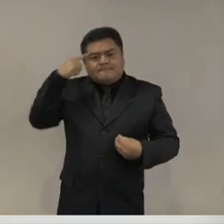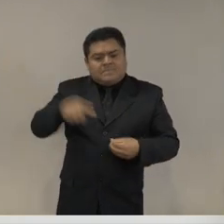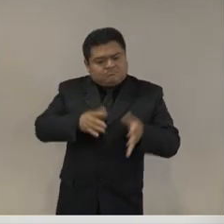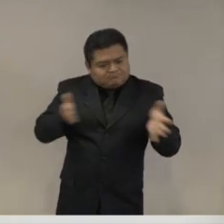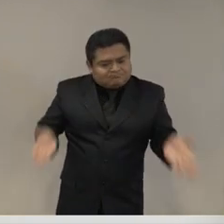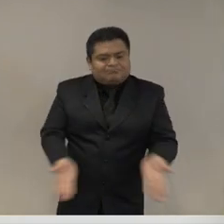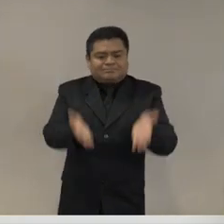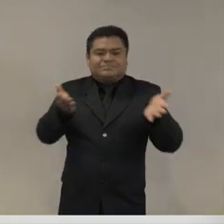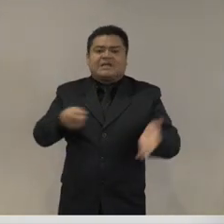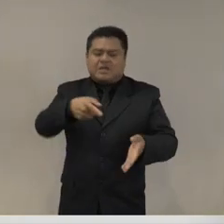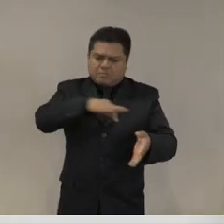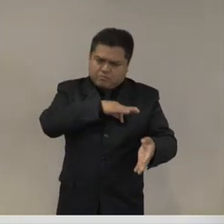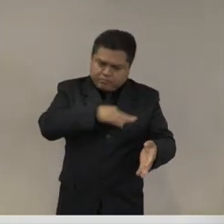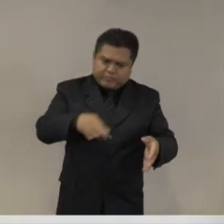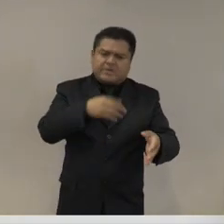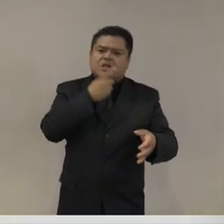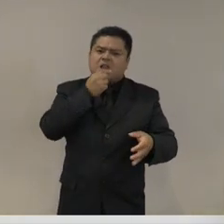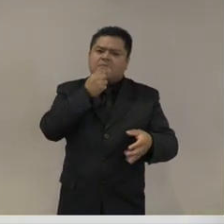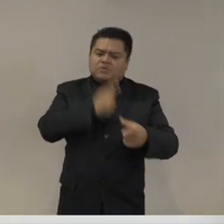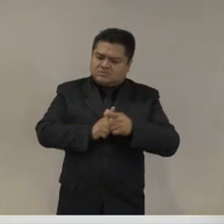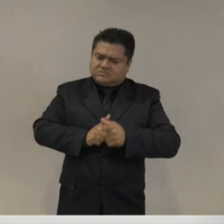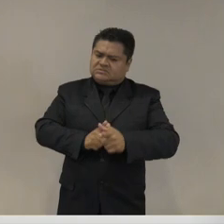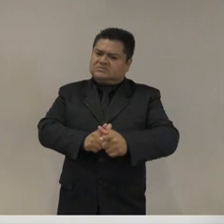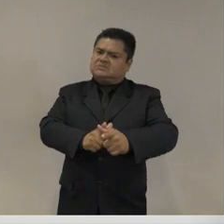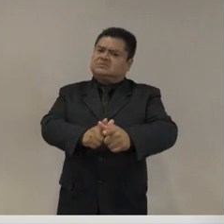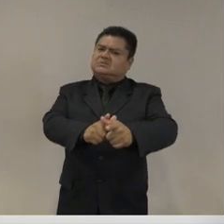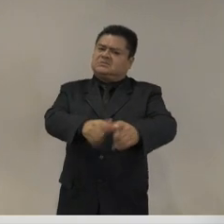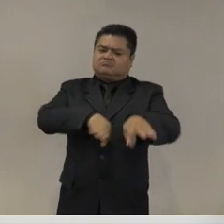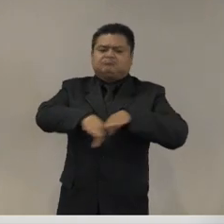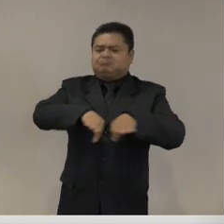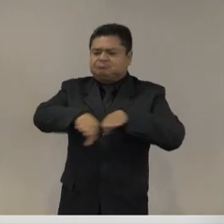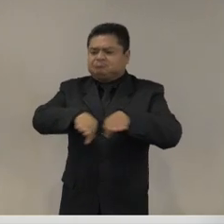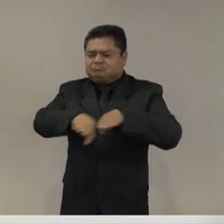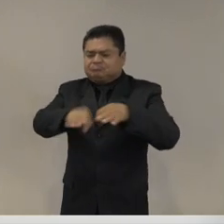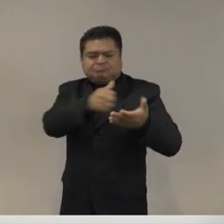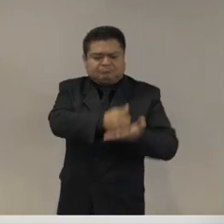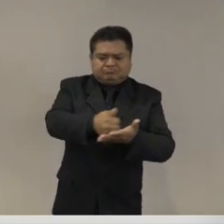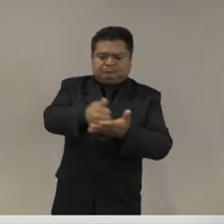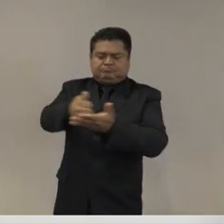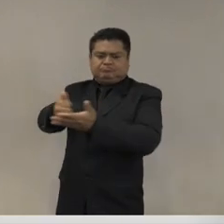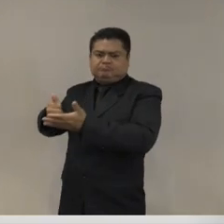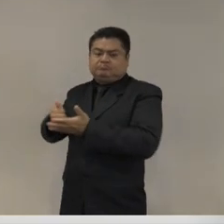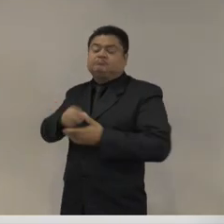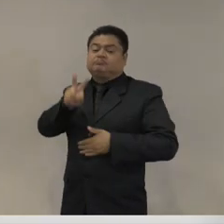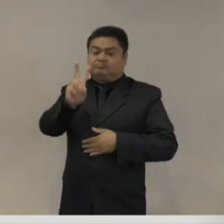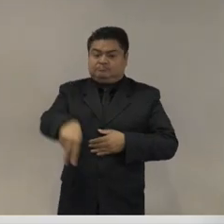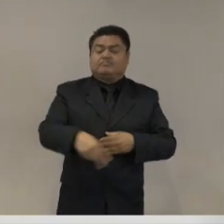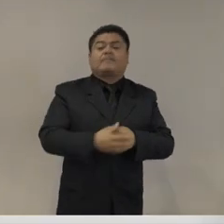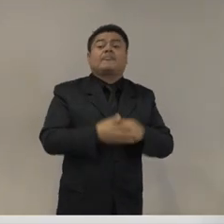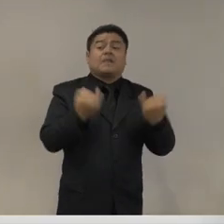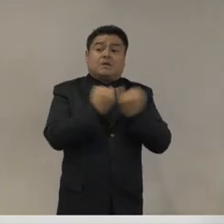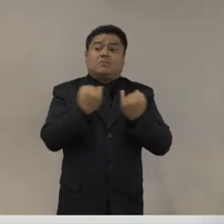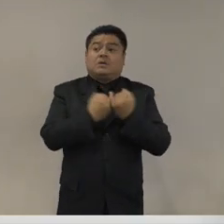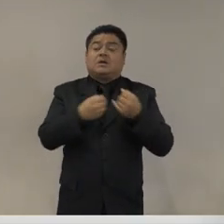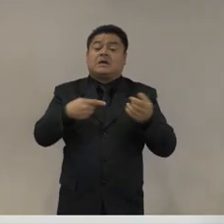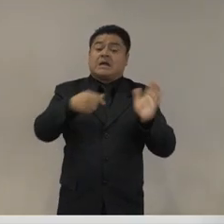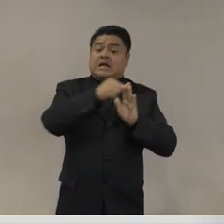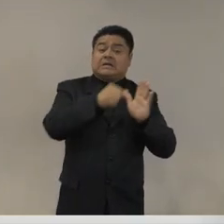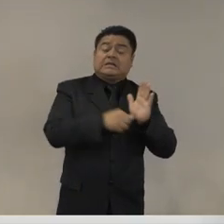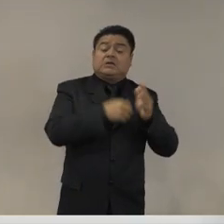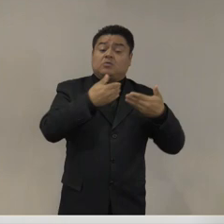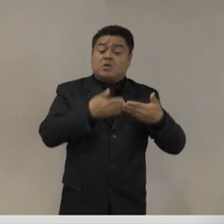artículo 115 constitucional que abra la puerta a la remunicipalización o a la creación de